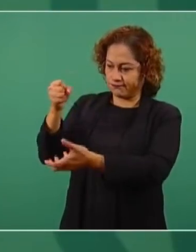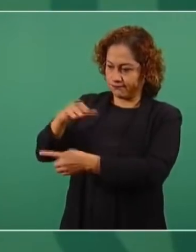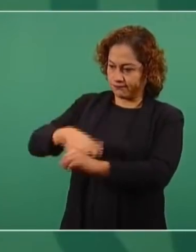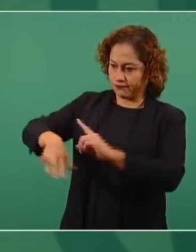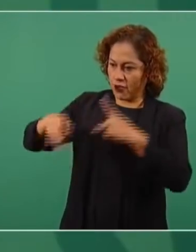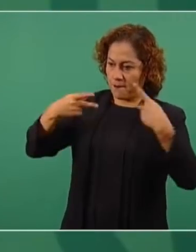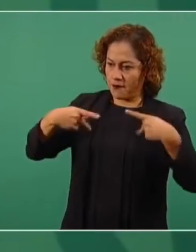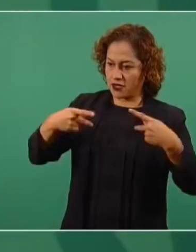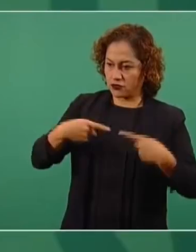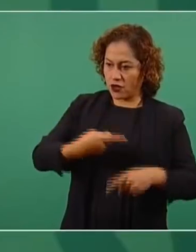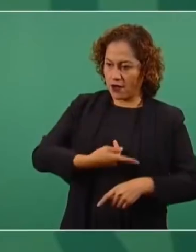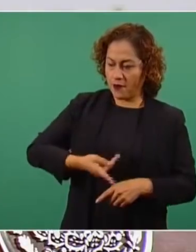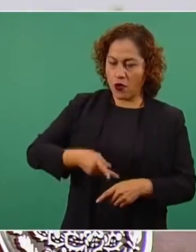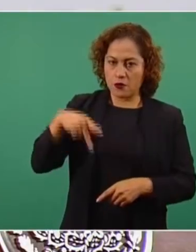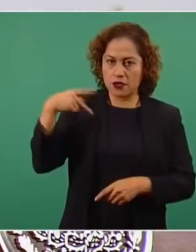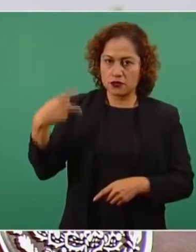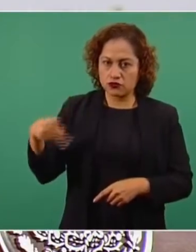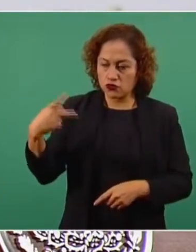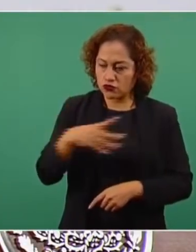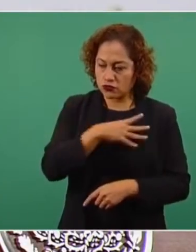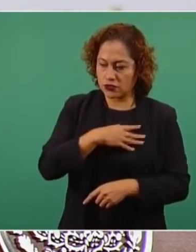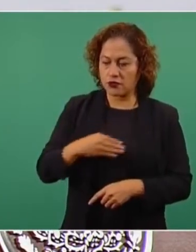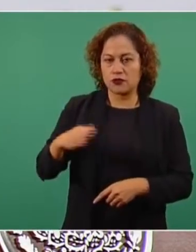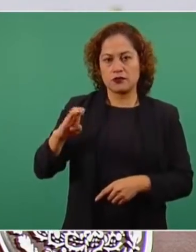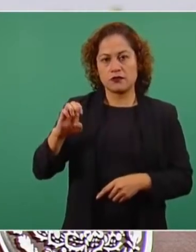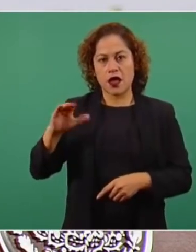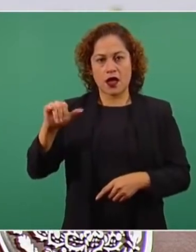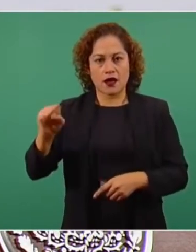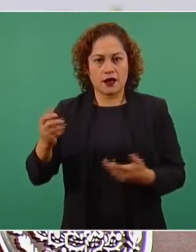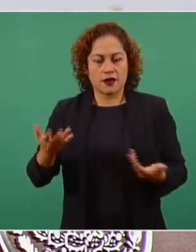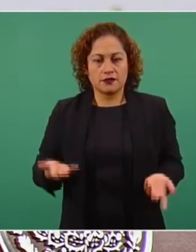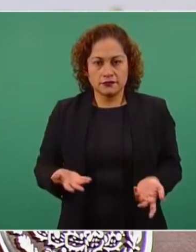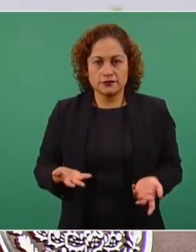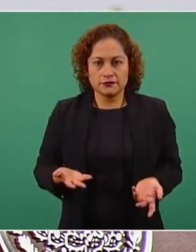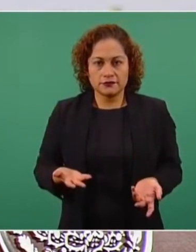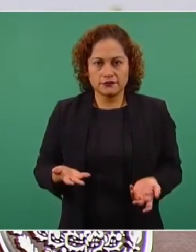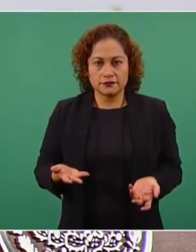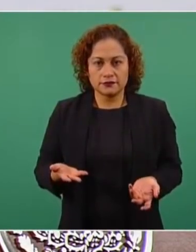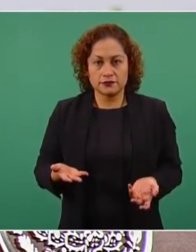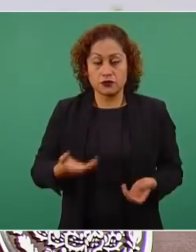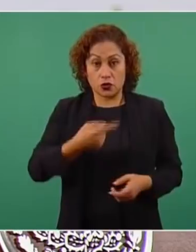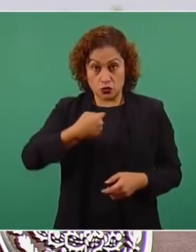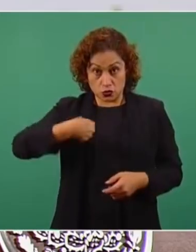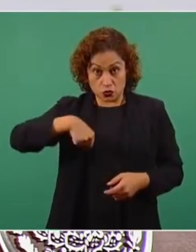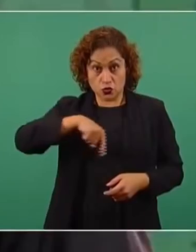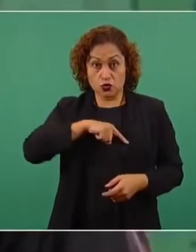Muchos estudiantes, estudiamos porque recibimos becas,